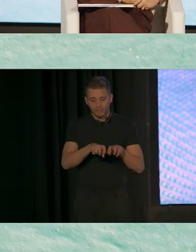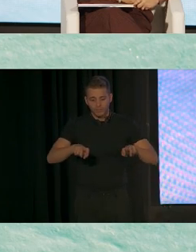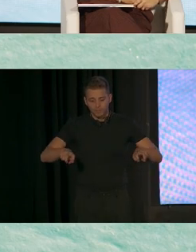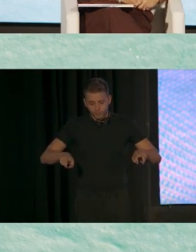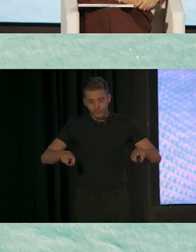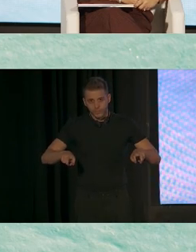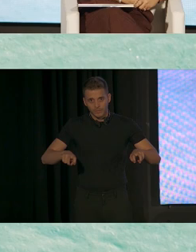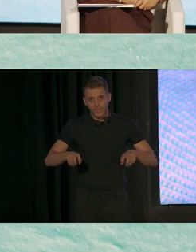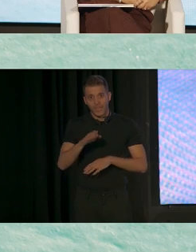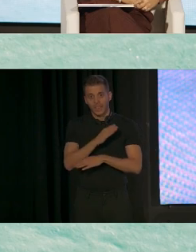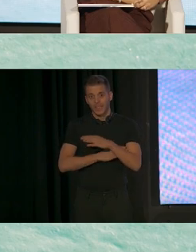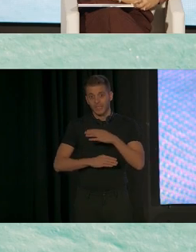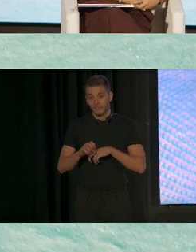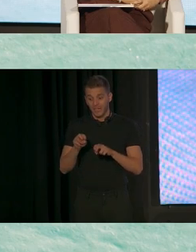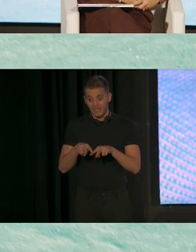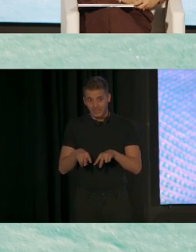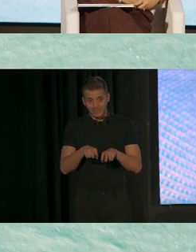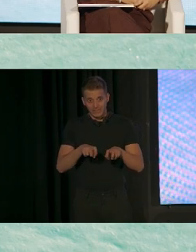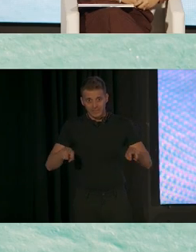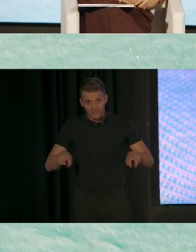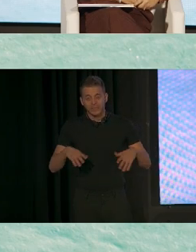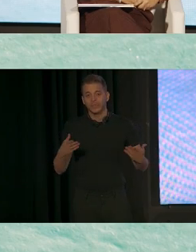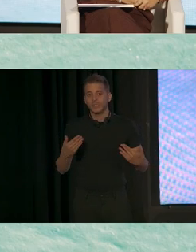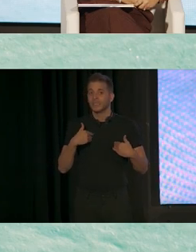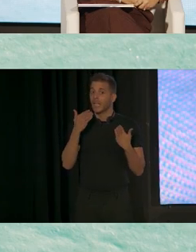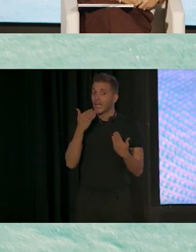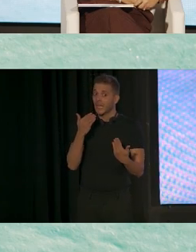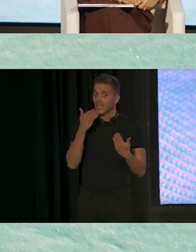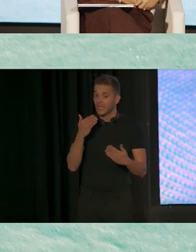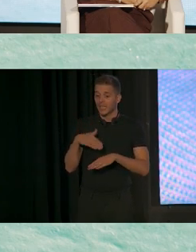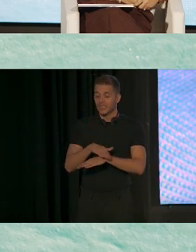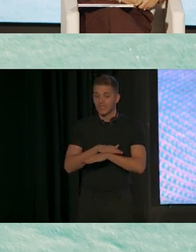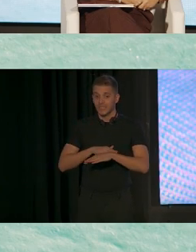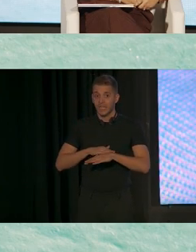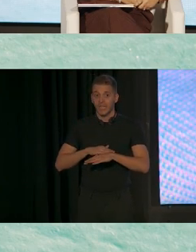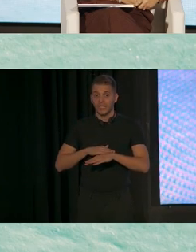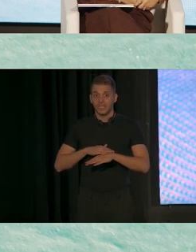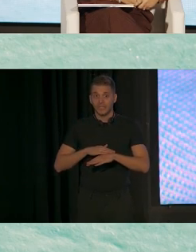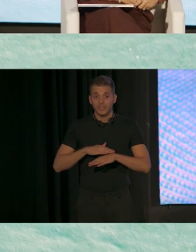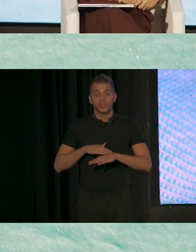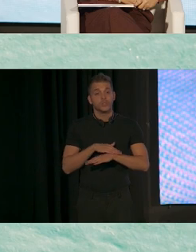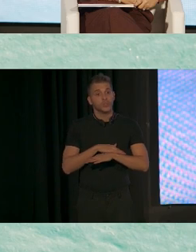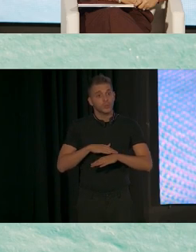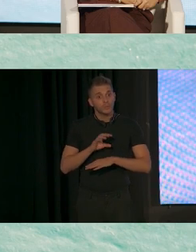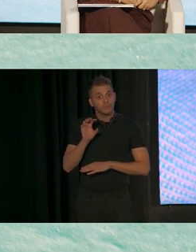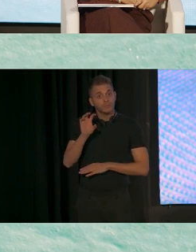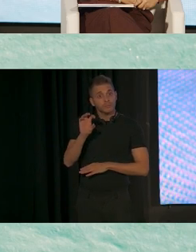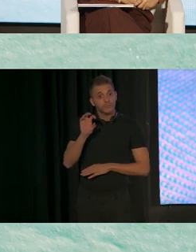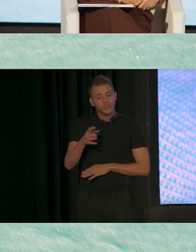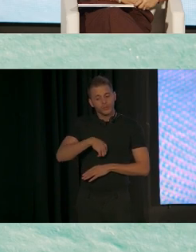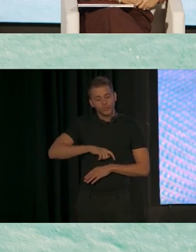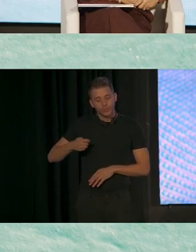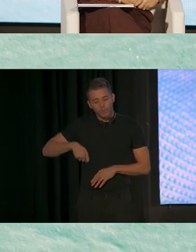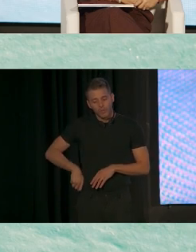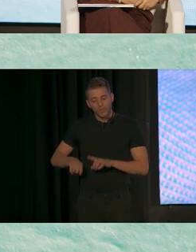discapacidades. Entonces, con la colaboración con el Estado, estamos educando a los profesionales para que